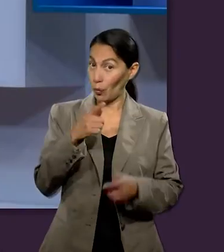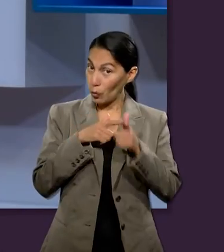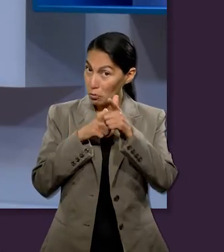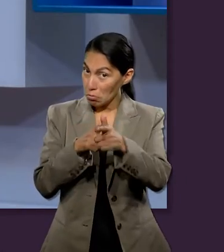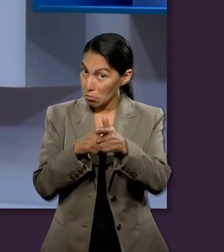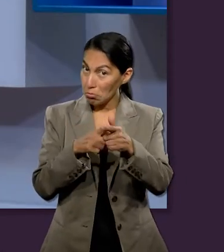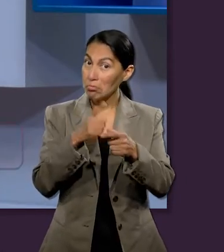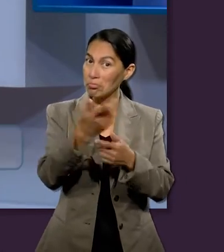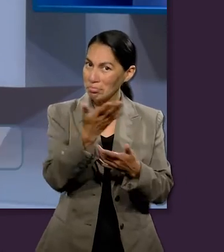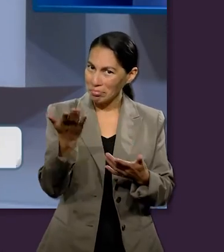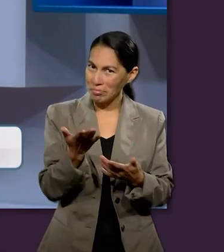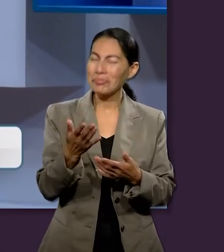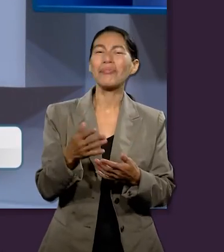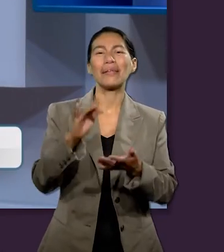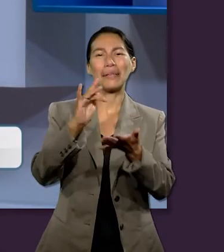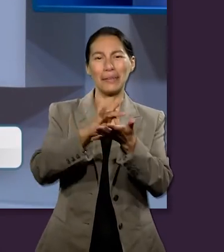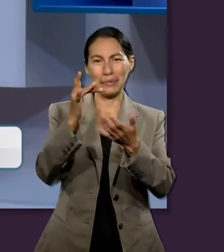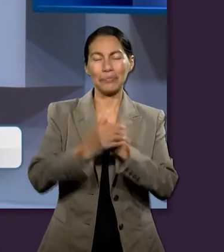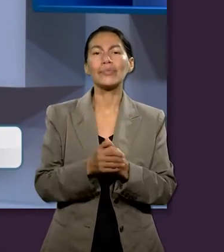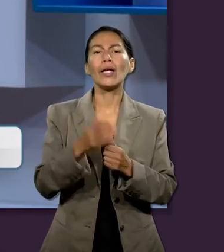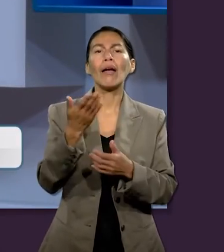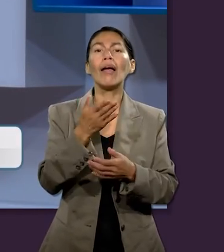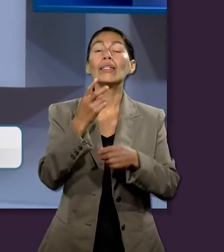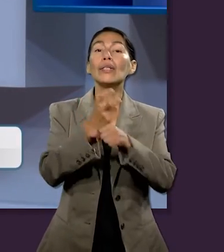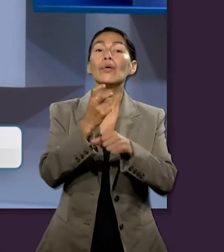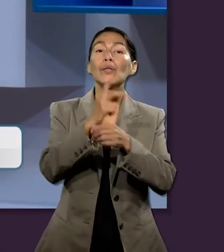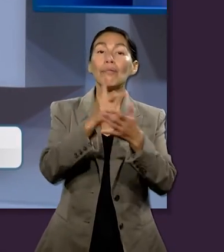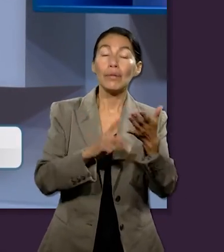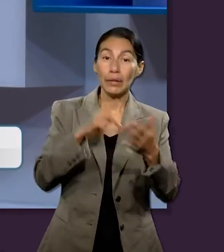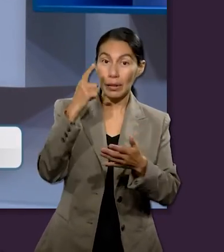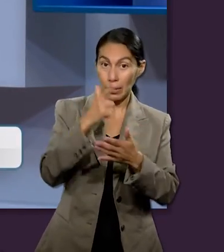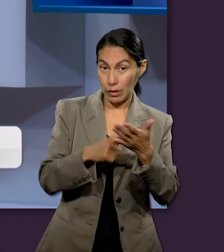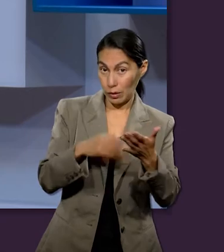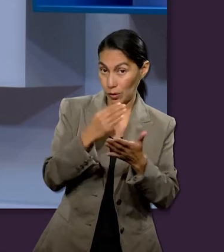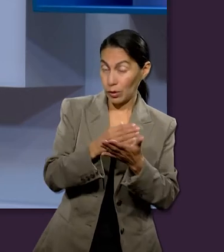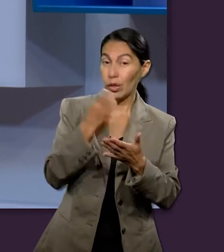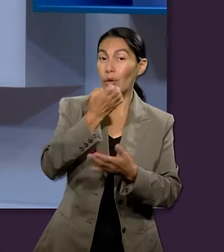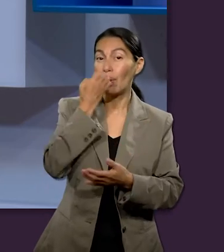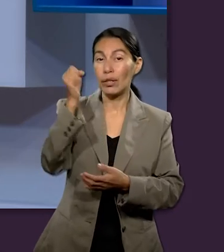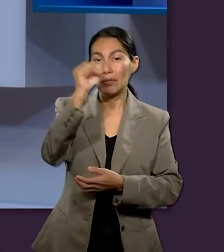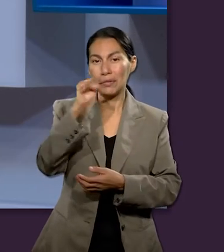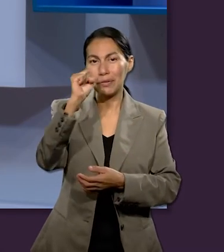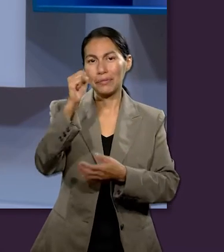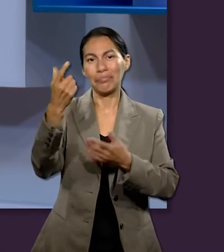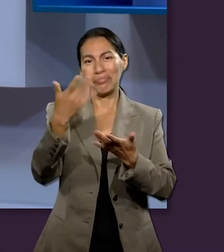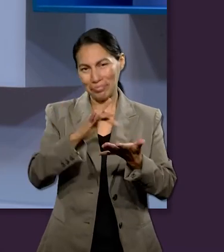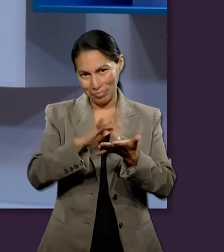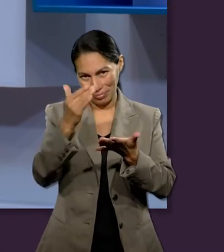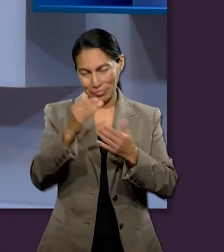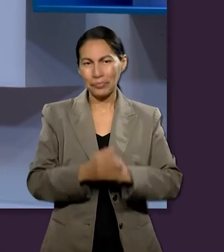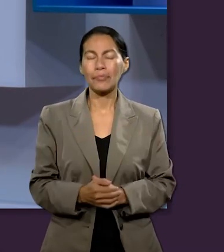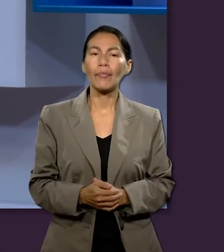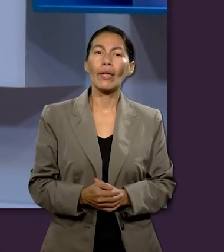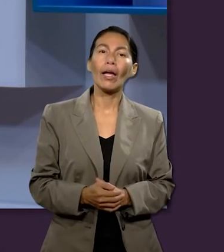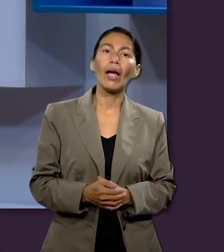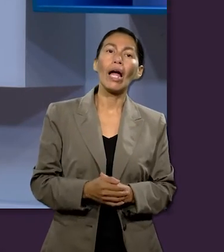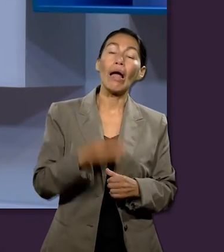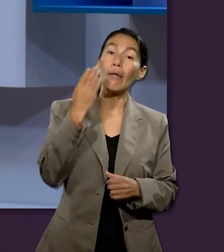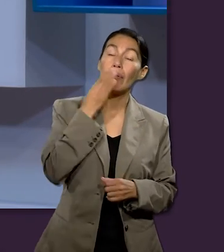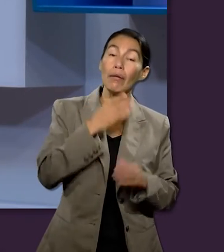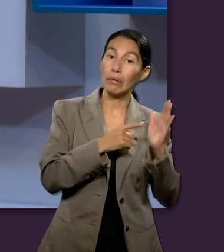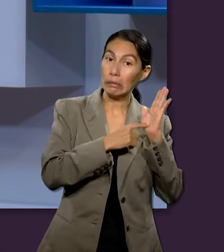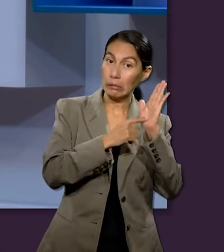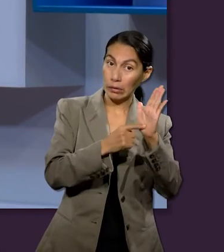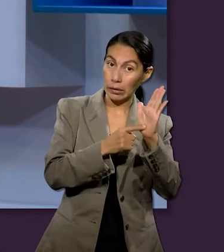Gracias por quedarte y acompañarnos en la segunda parte de la lección de Escuela Sabática. Una de las mejores